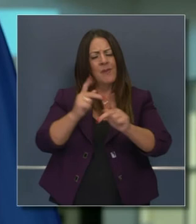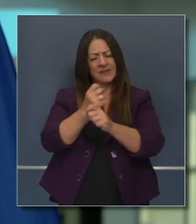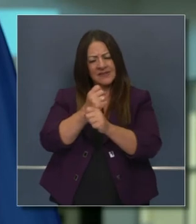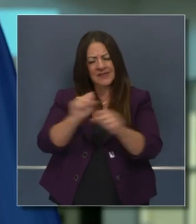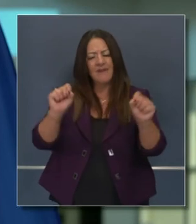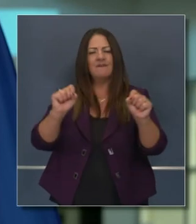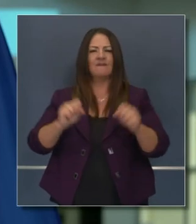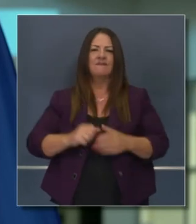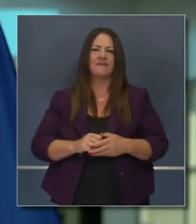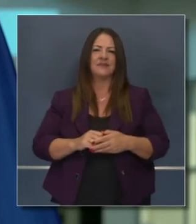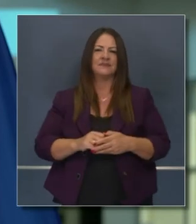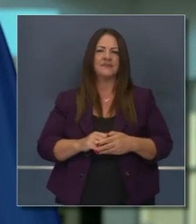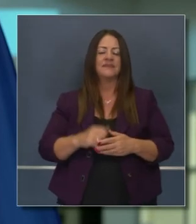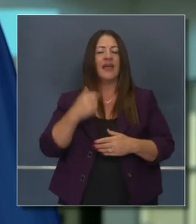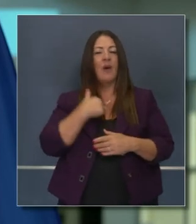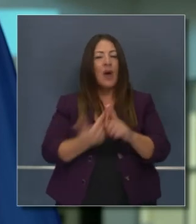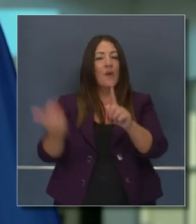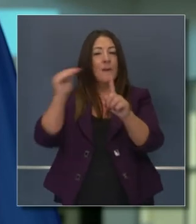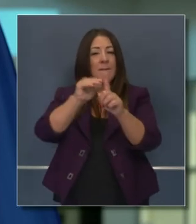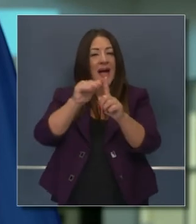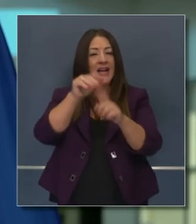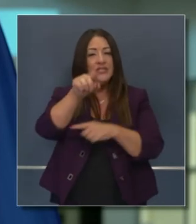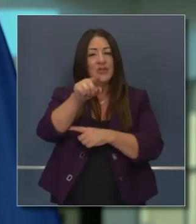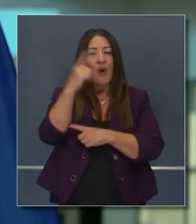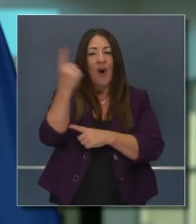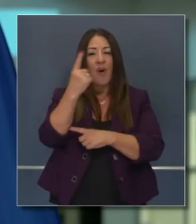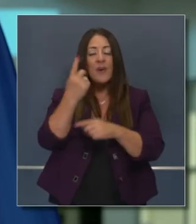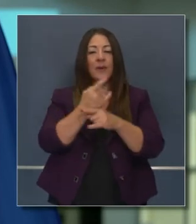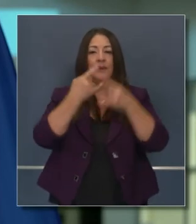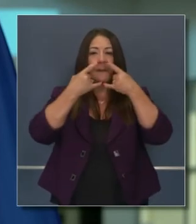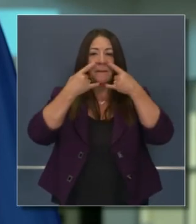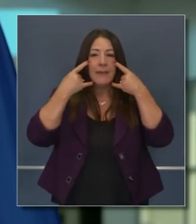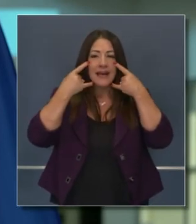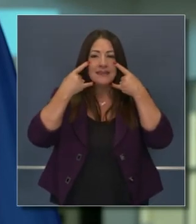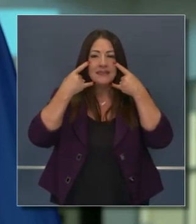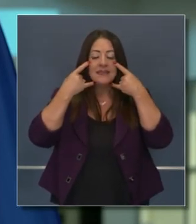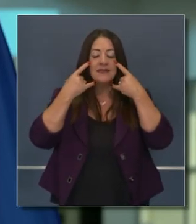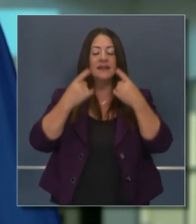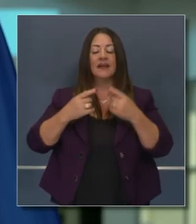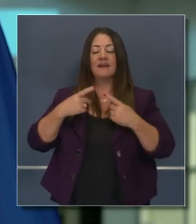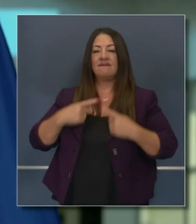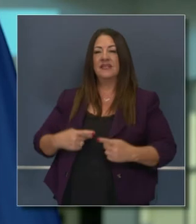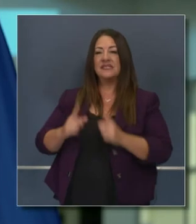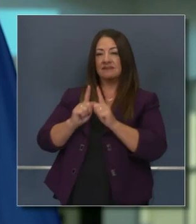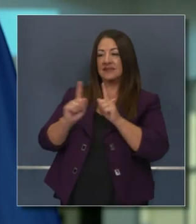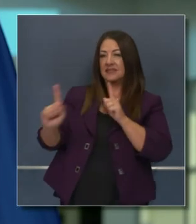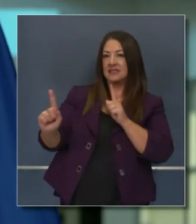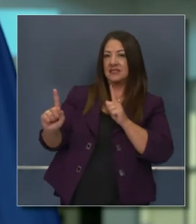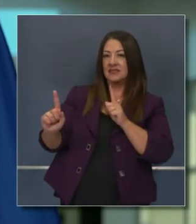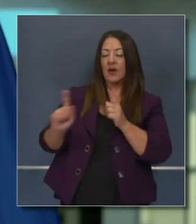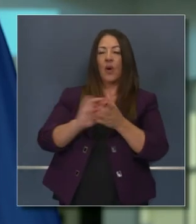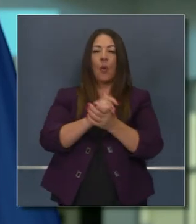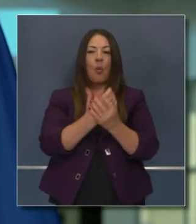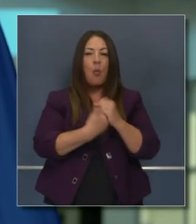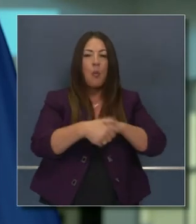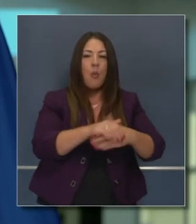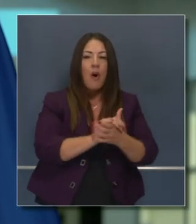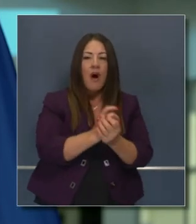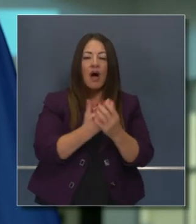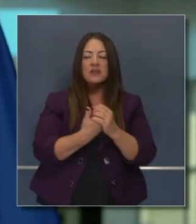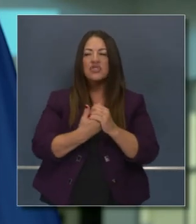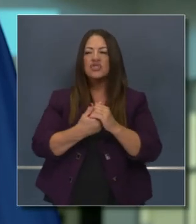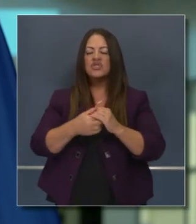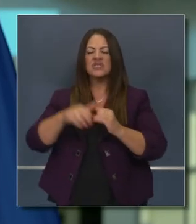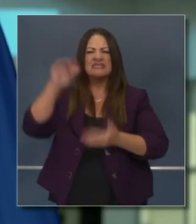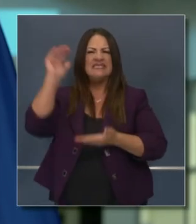seguros. Y en ese espíritu terminaré esto, recordándoles como siempre, usen su mascarilla, guarden distancia física, lávense las